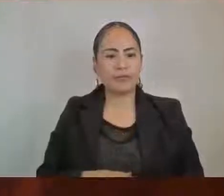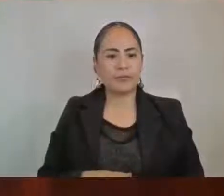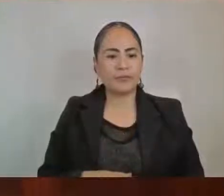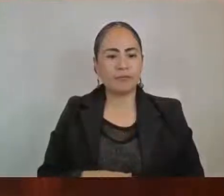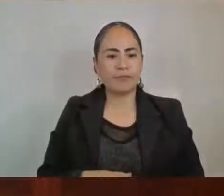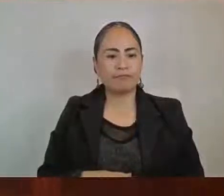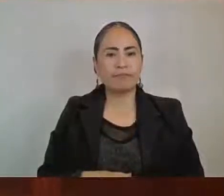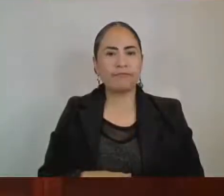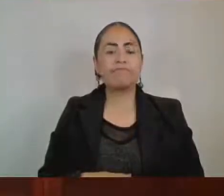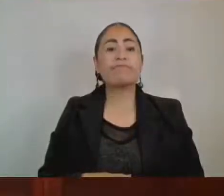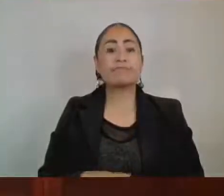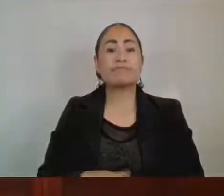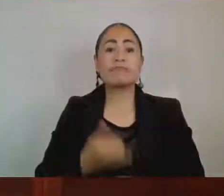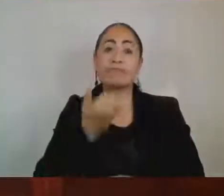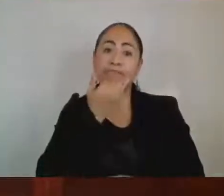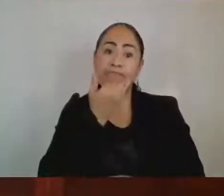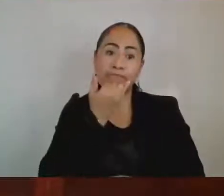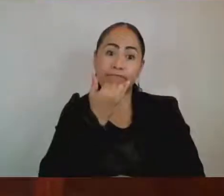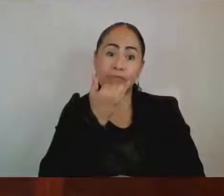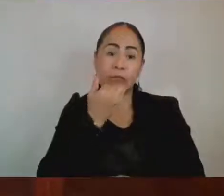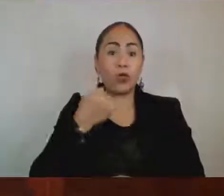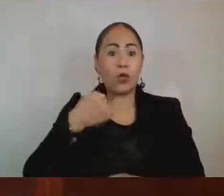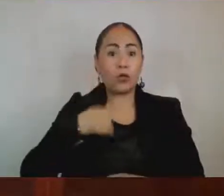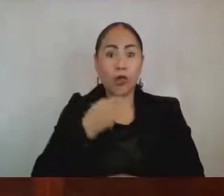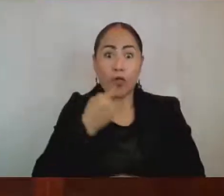Disculpa de antemano si alguien se va a ofender.